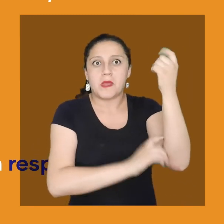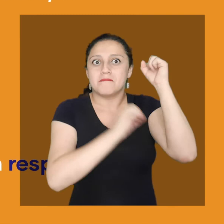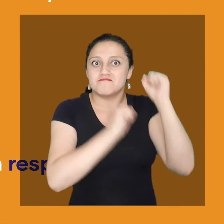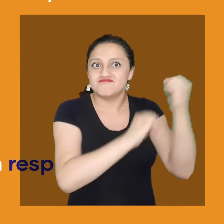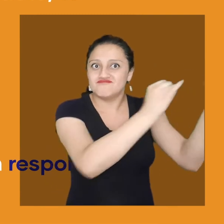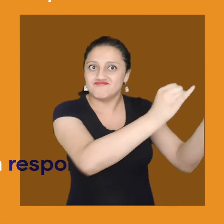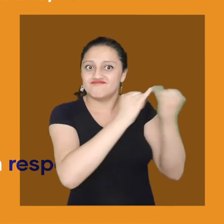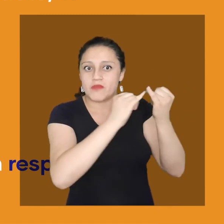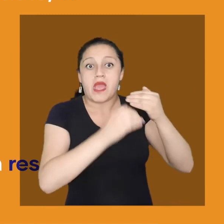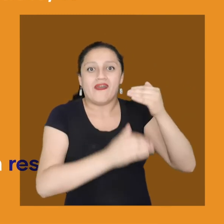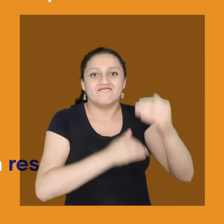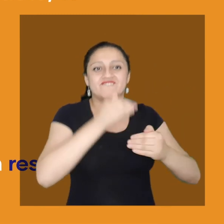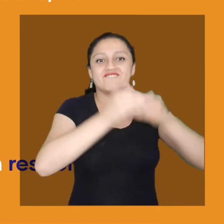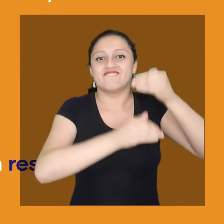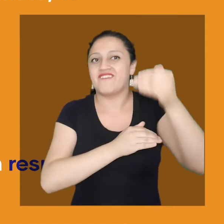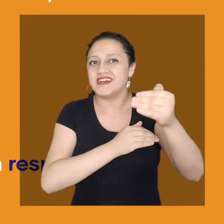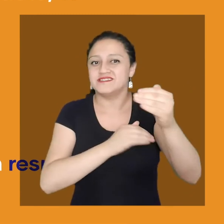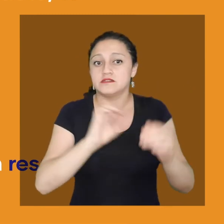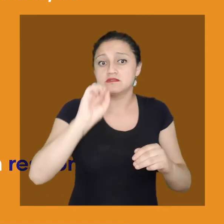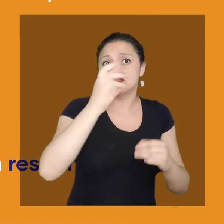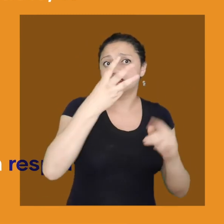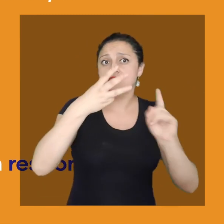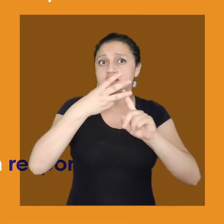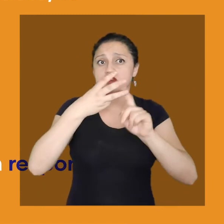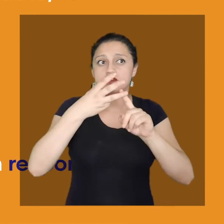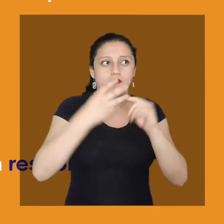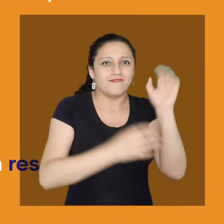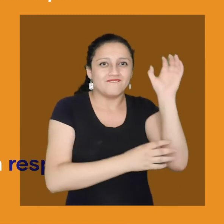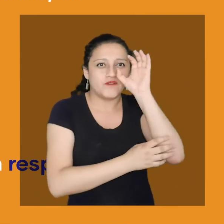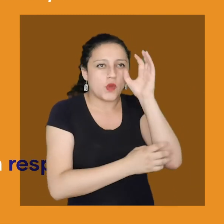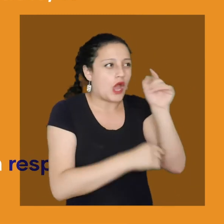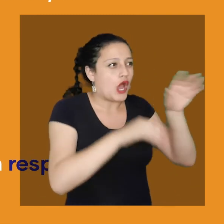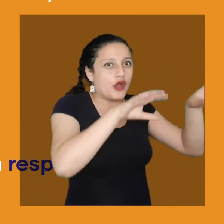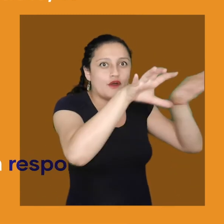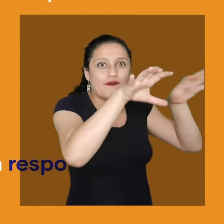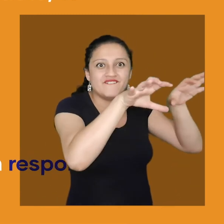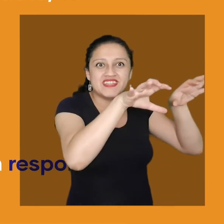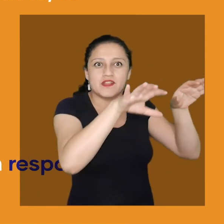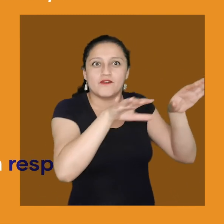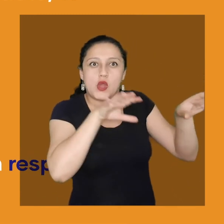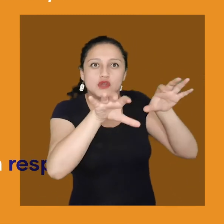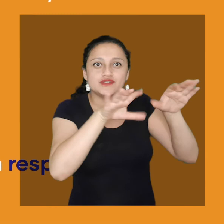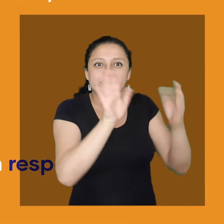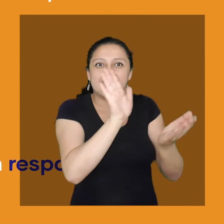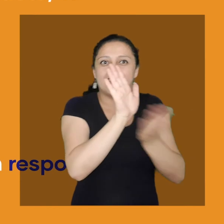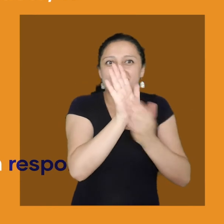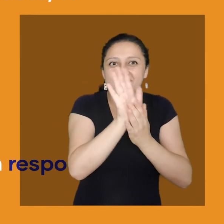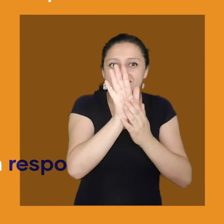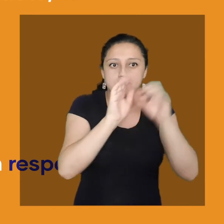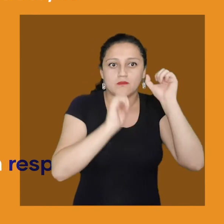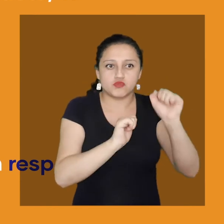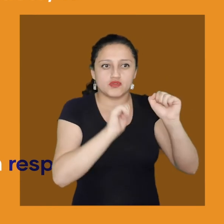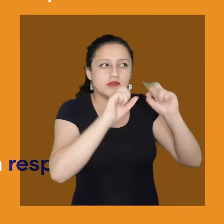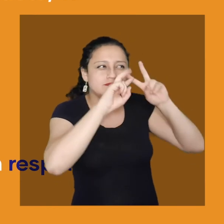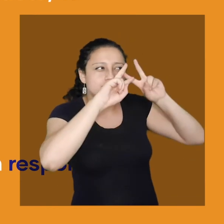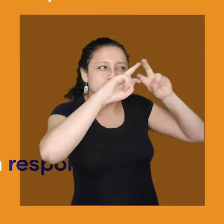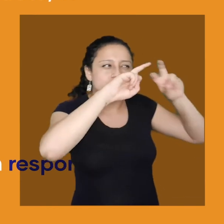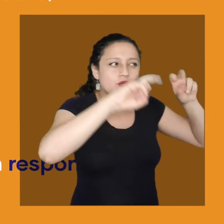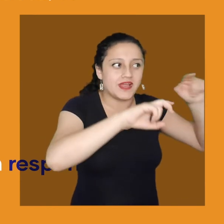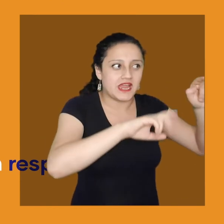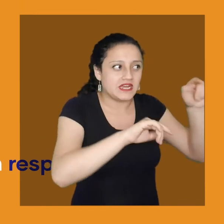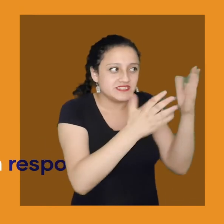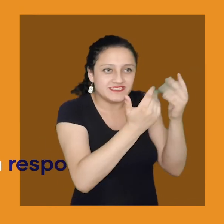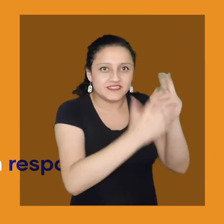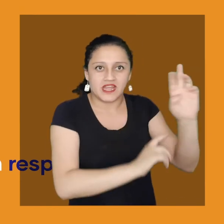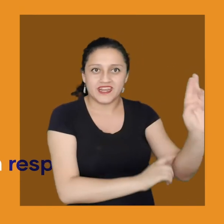hecho, mientras más general, es mejor. Probablemente irá mutando en la medida que avances en tu investigación. 3. Elabora